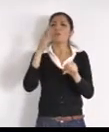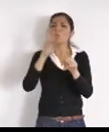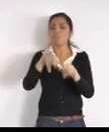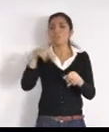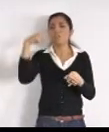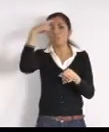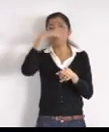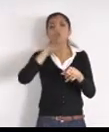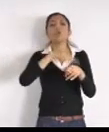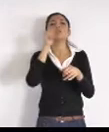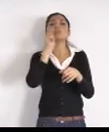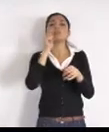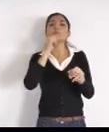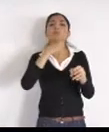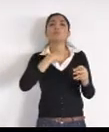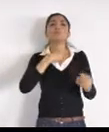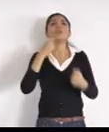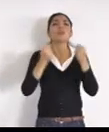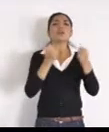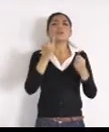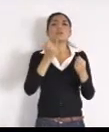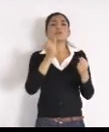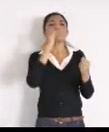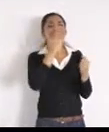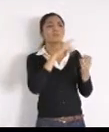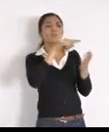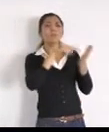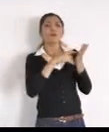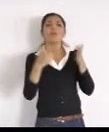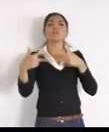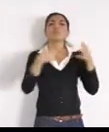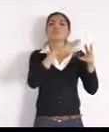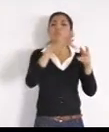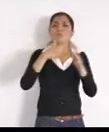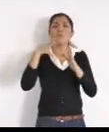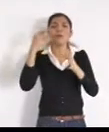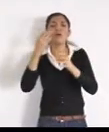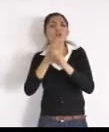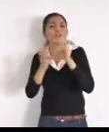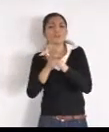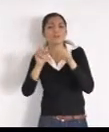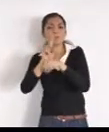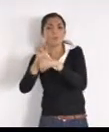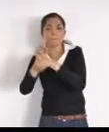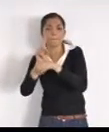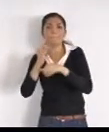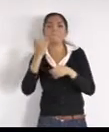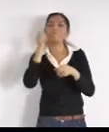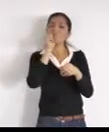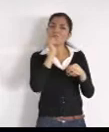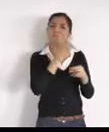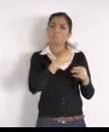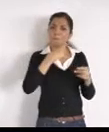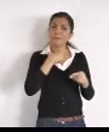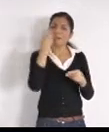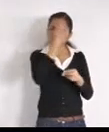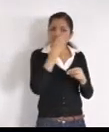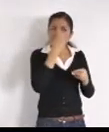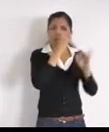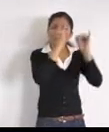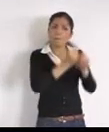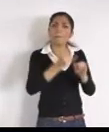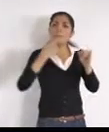coincido, que es necesario, que se capaciten, a conductores, que se vigile, su conducta, de manera periódica, y que se mejoren, las condiciones, de las unidades, no me parece, que hay algo,